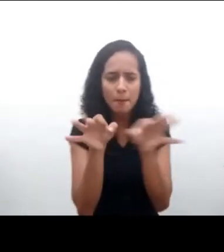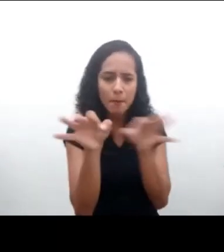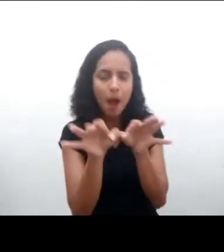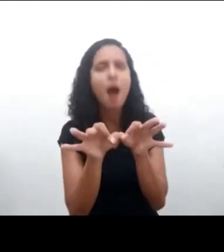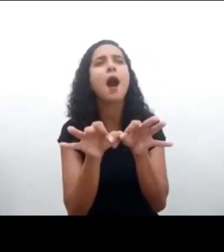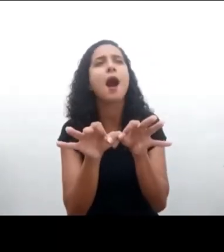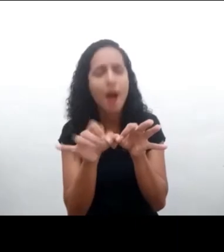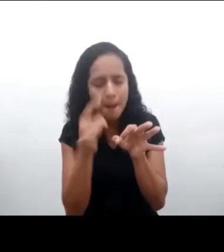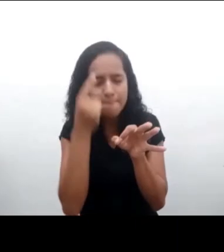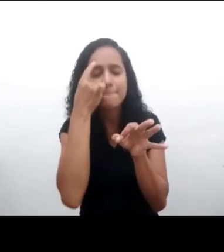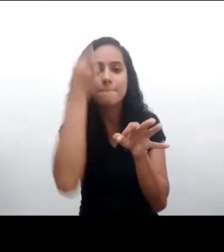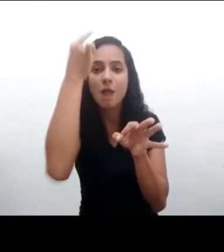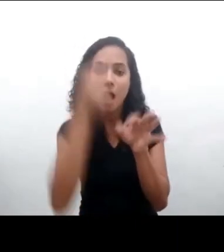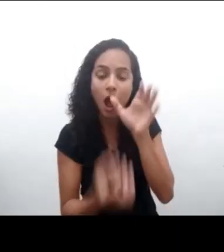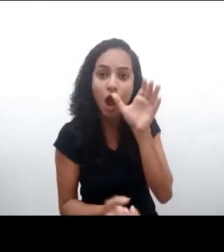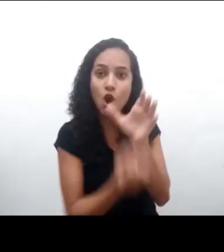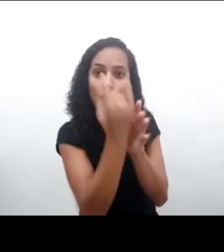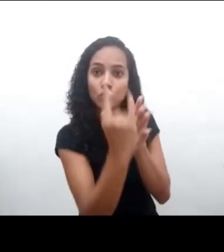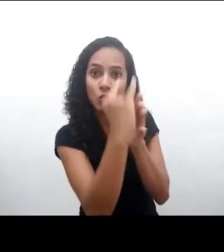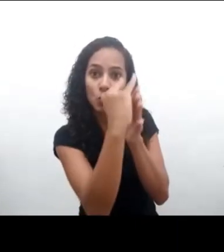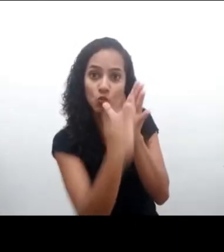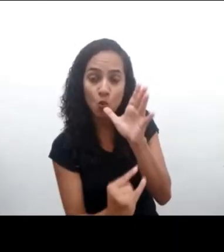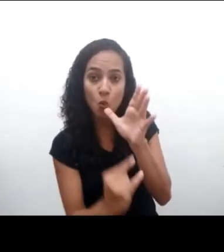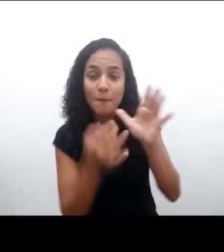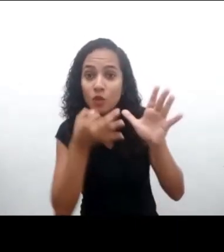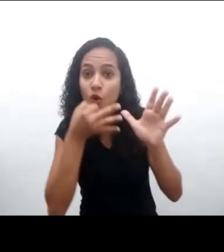y que ella no estuviera reflejada en el texto.